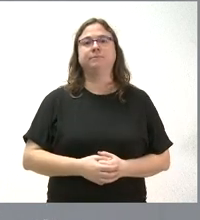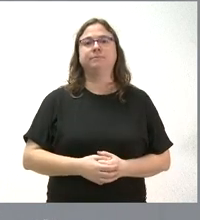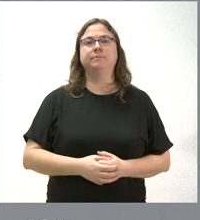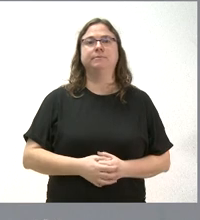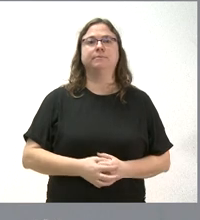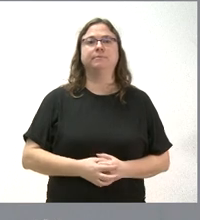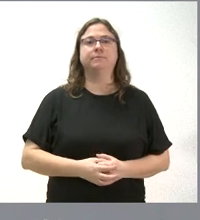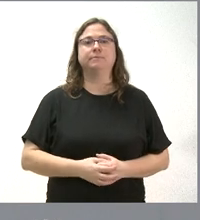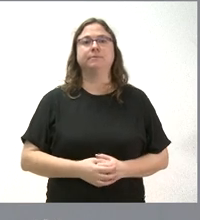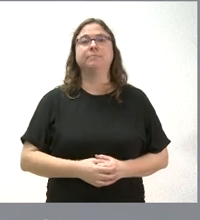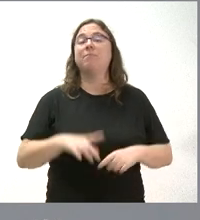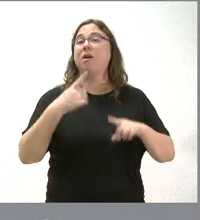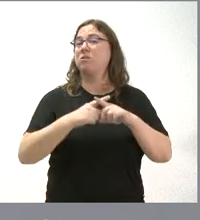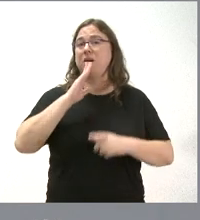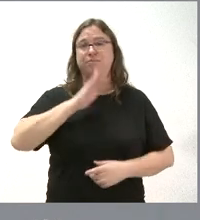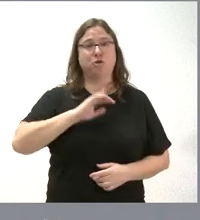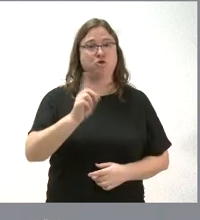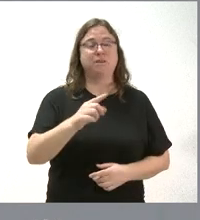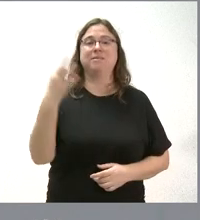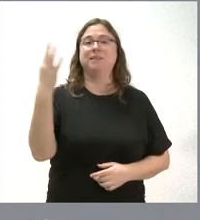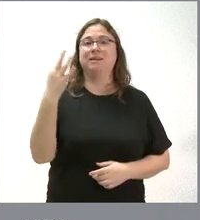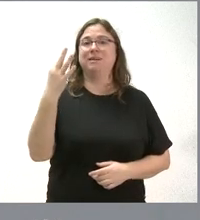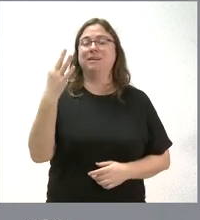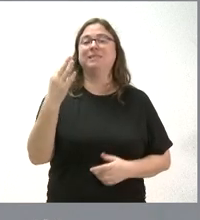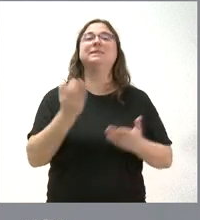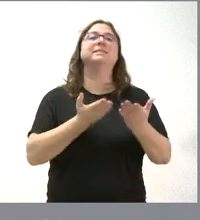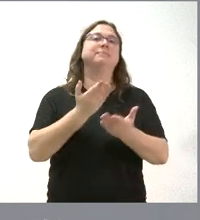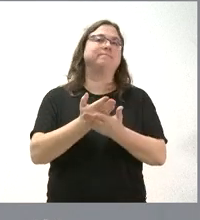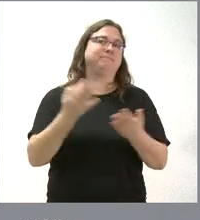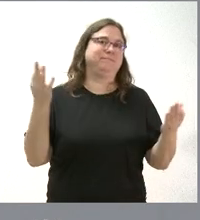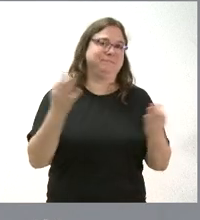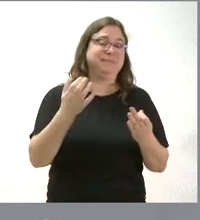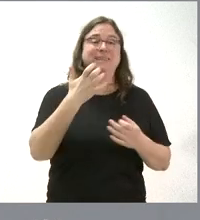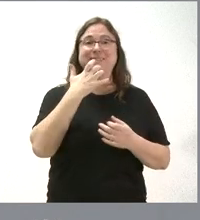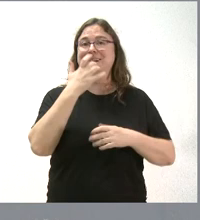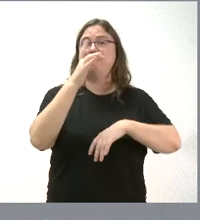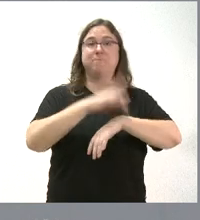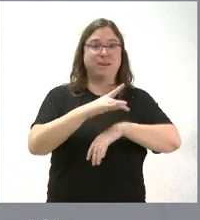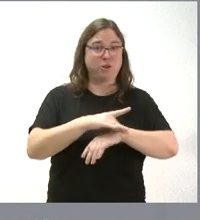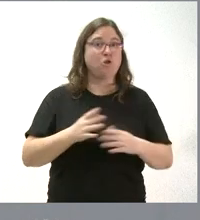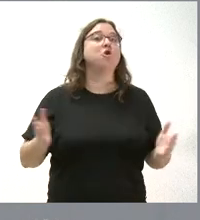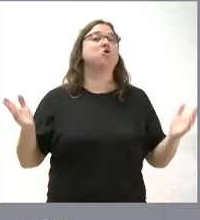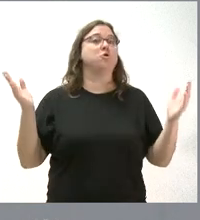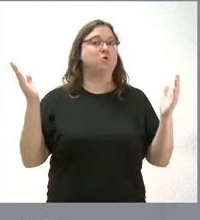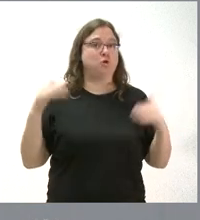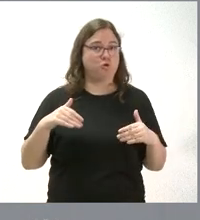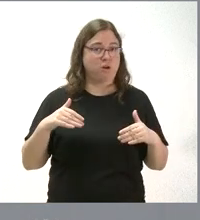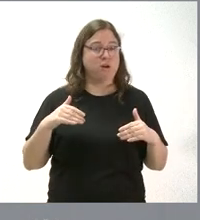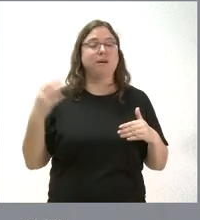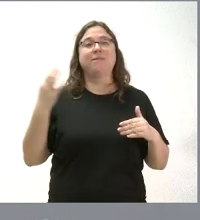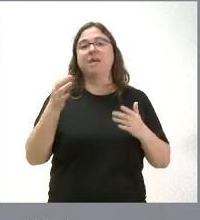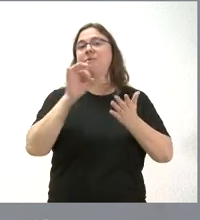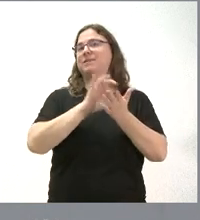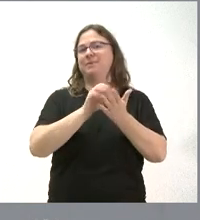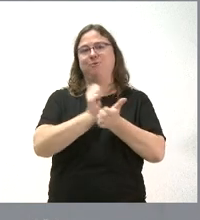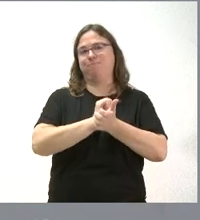Lo que no corresponde a nuestro juicio es que el planteamiento consista en que, no habiendo médicos suficientes, tengamos que dejar de prestar servicios